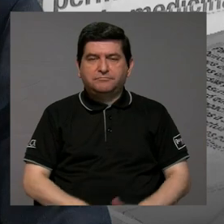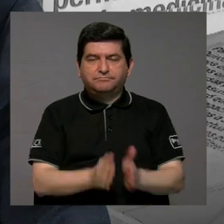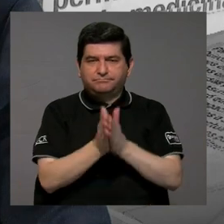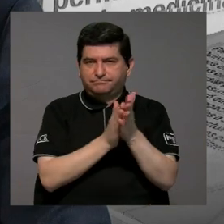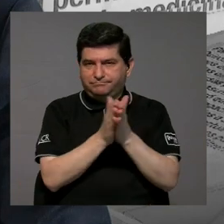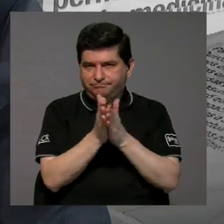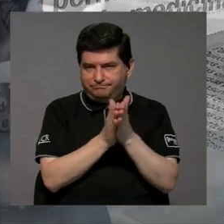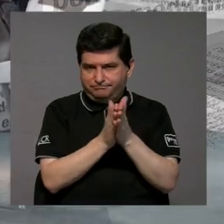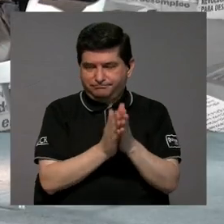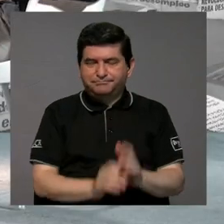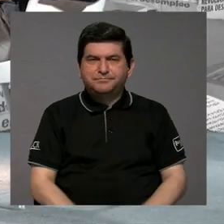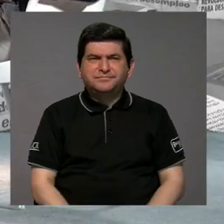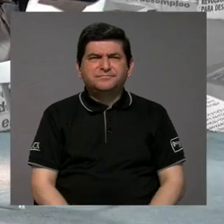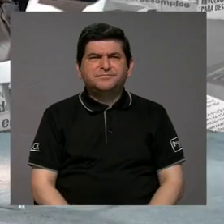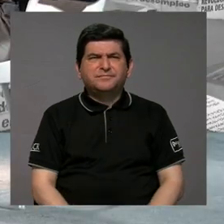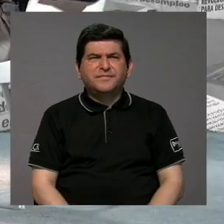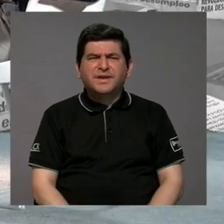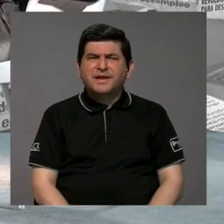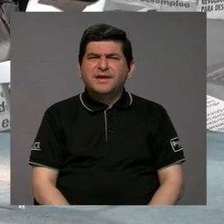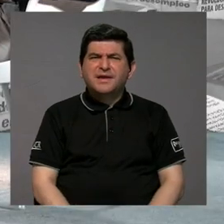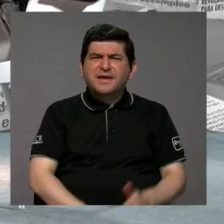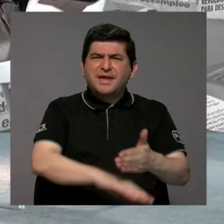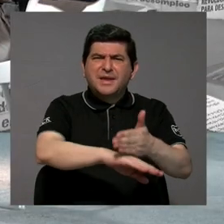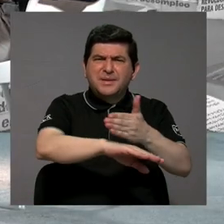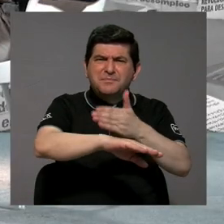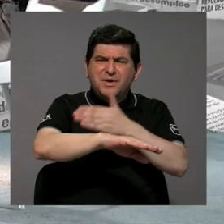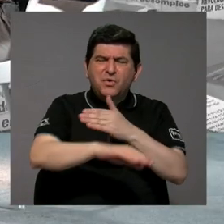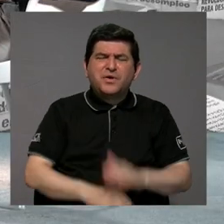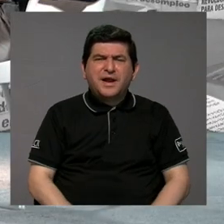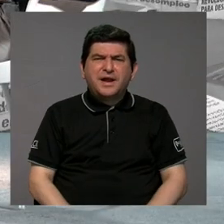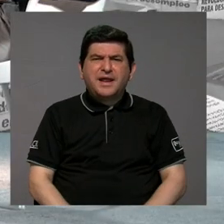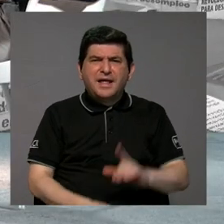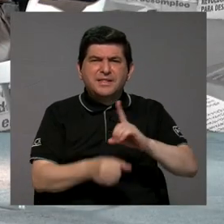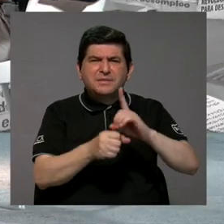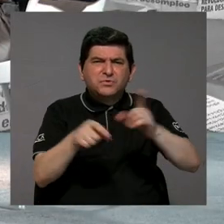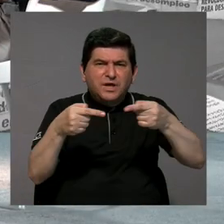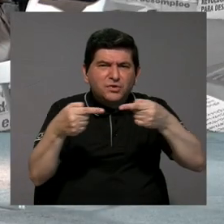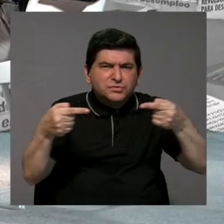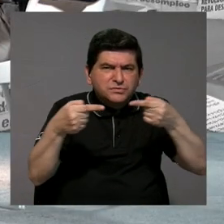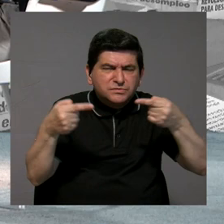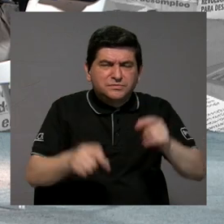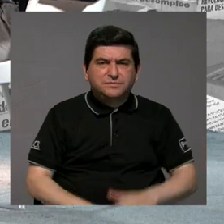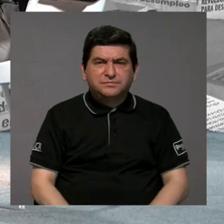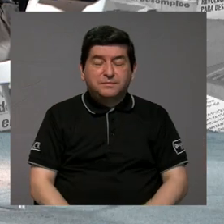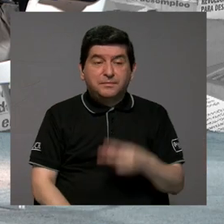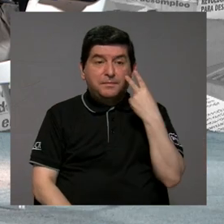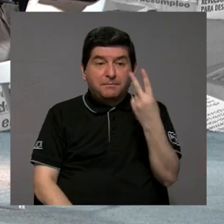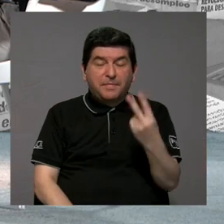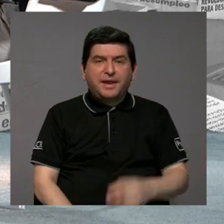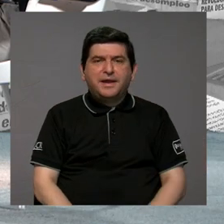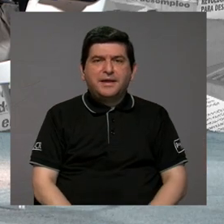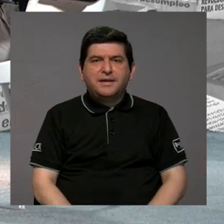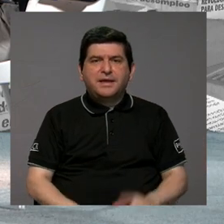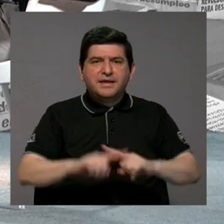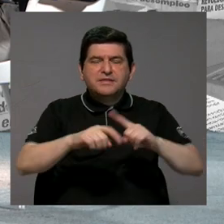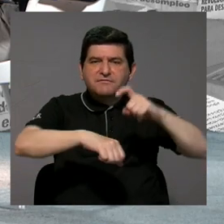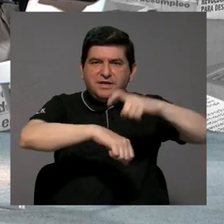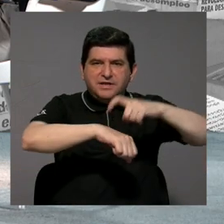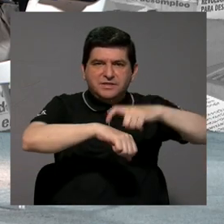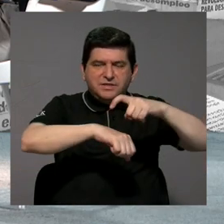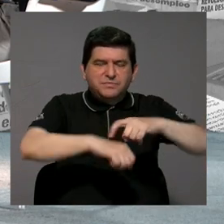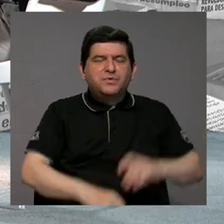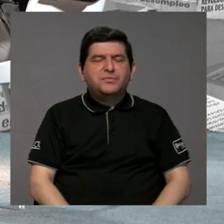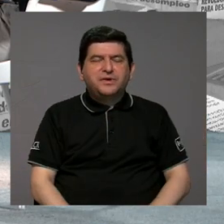provecho. Se mejorará también la oposición porque también hemos visto como que en las legislaturas de